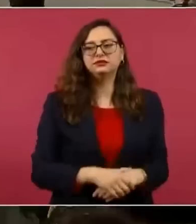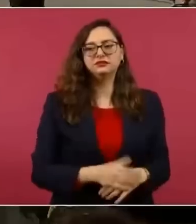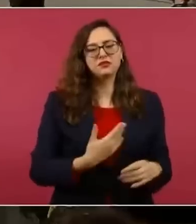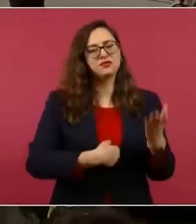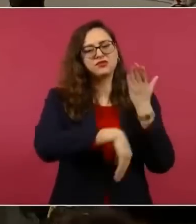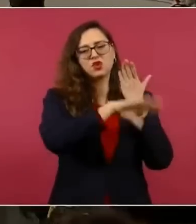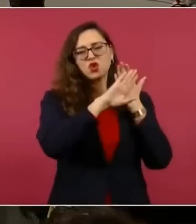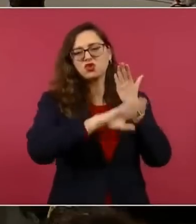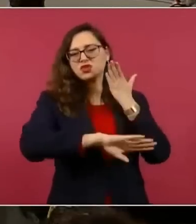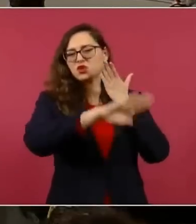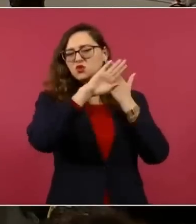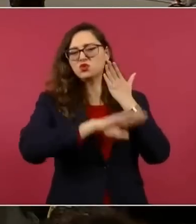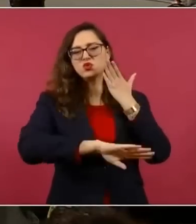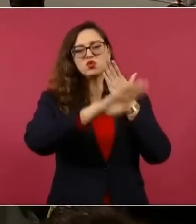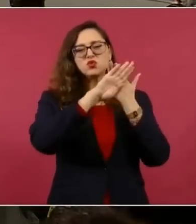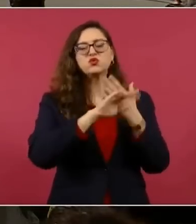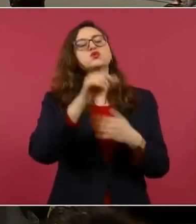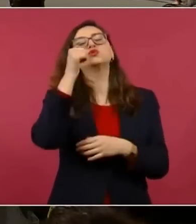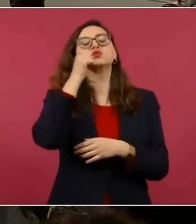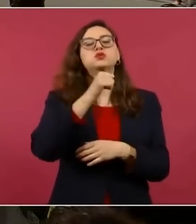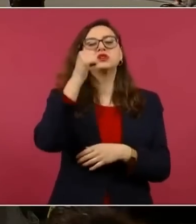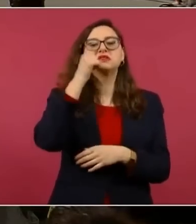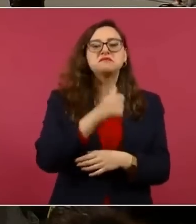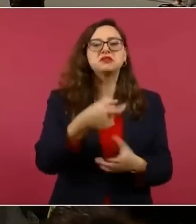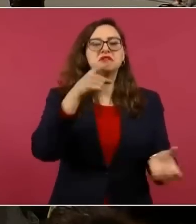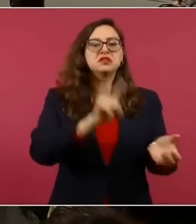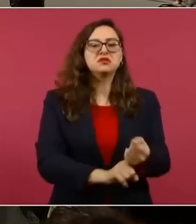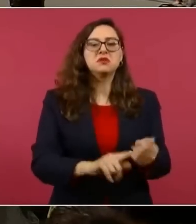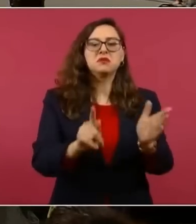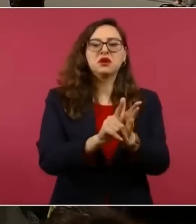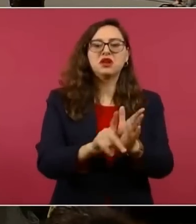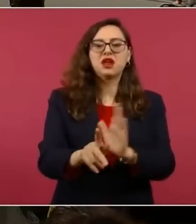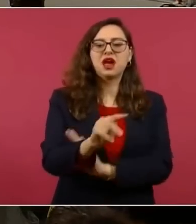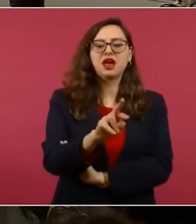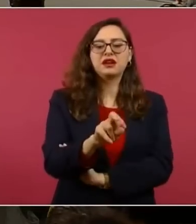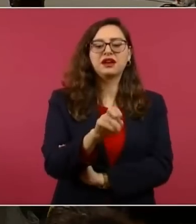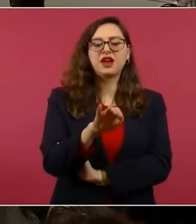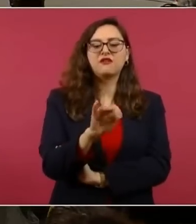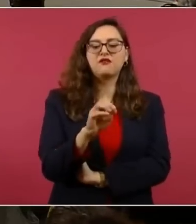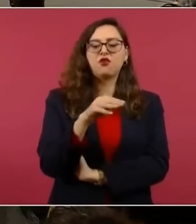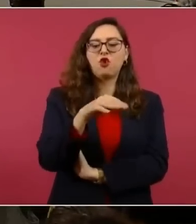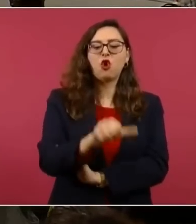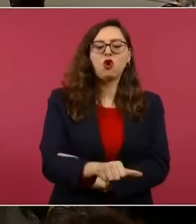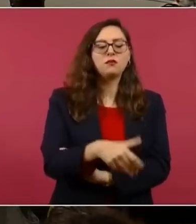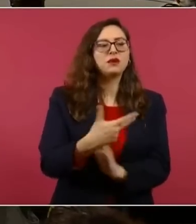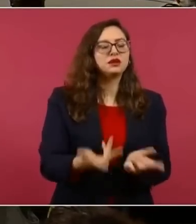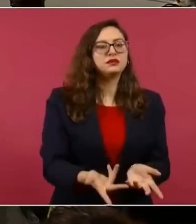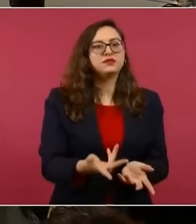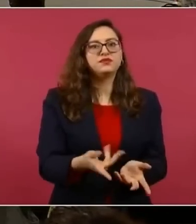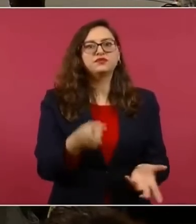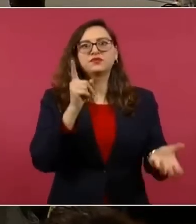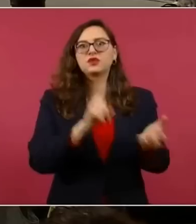todos los del Reforma, casi todos los del Universal,